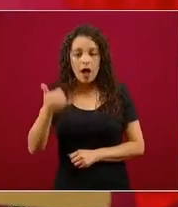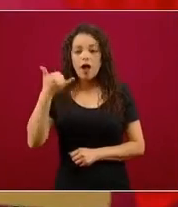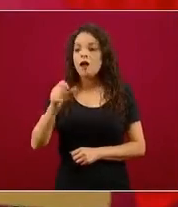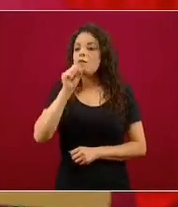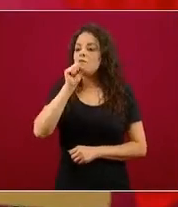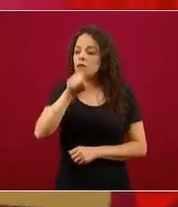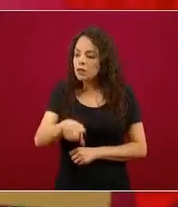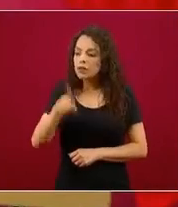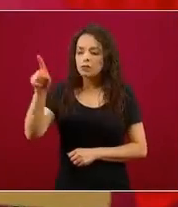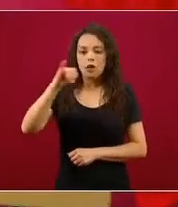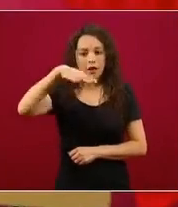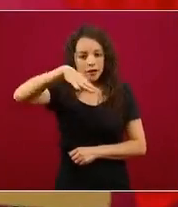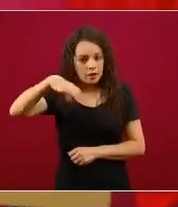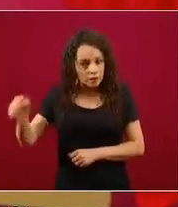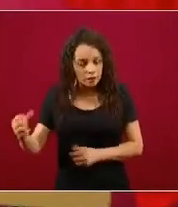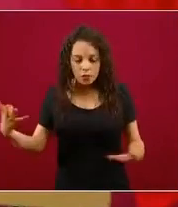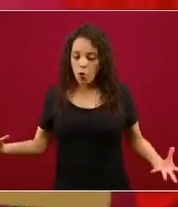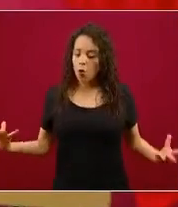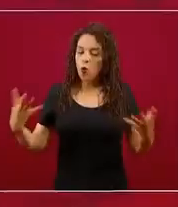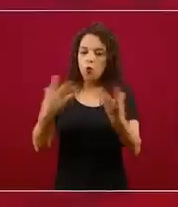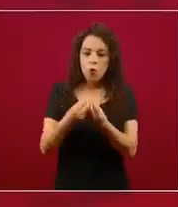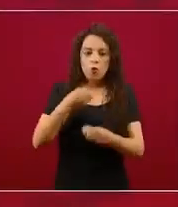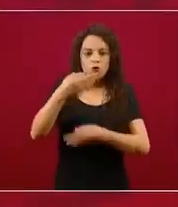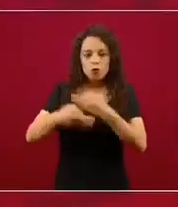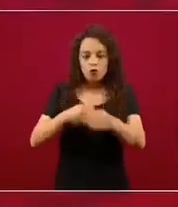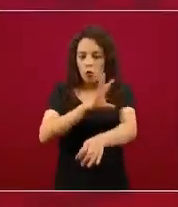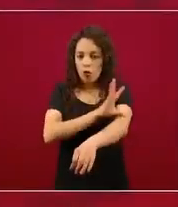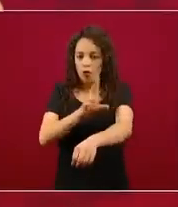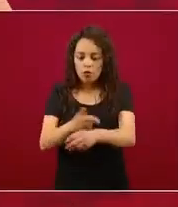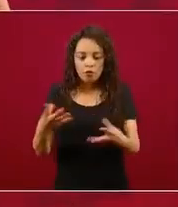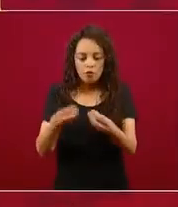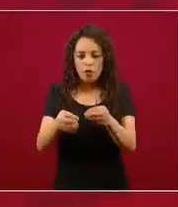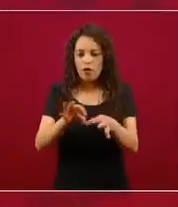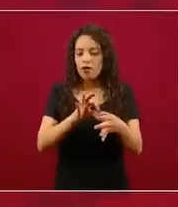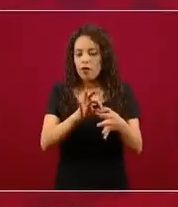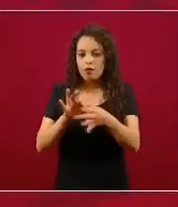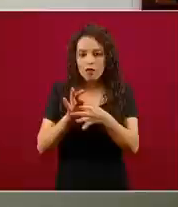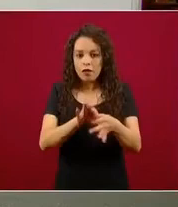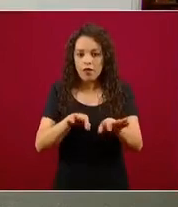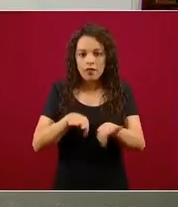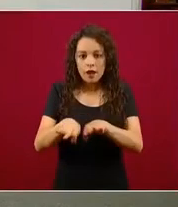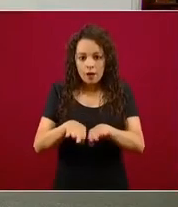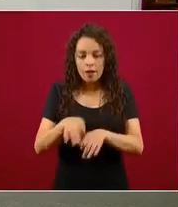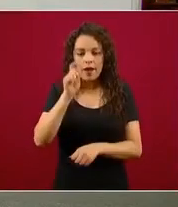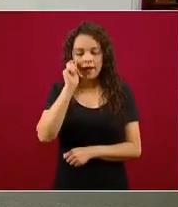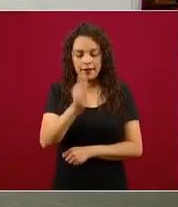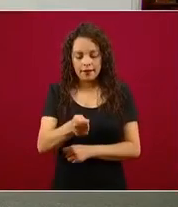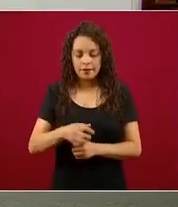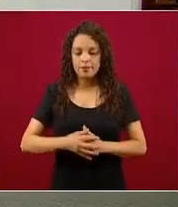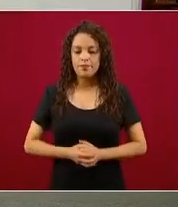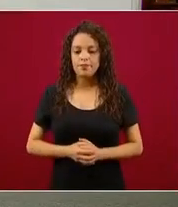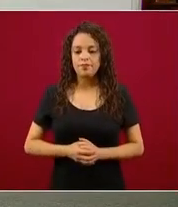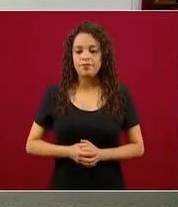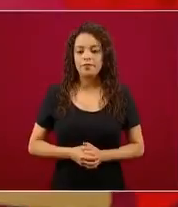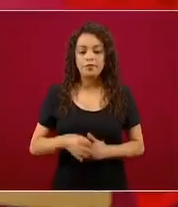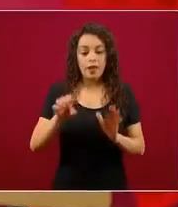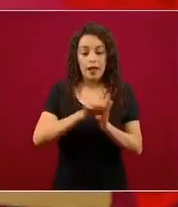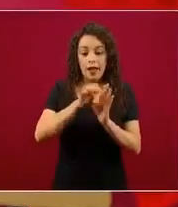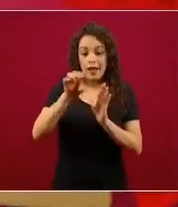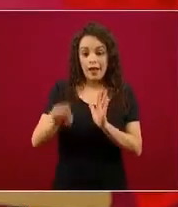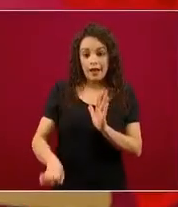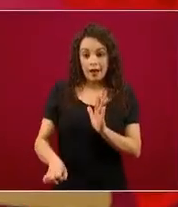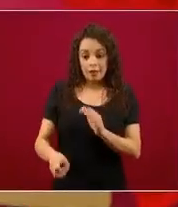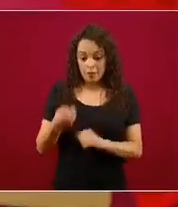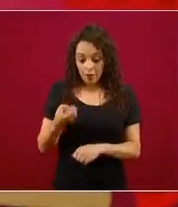tiene la virtud de que da disposiciones generales, los ejemplos que a lo largo de toda esta